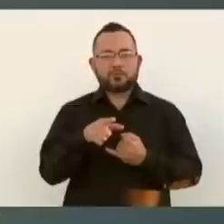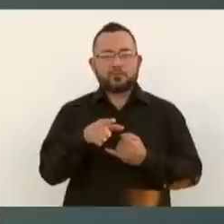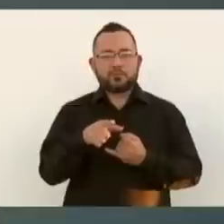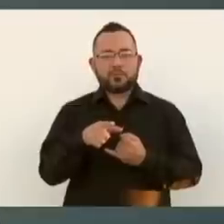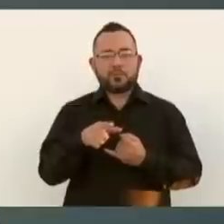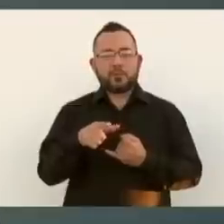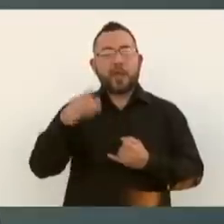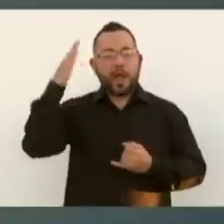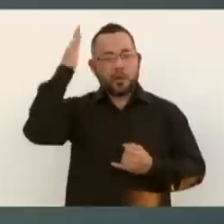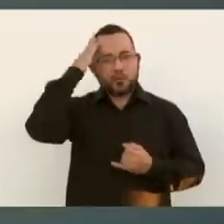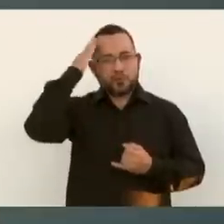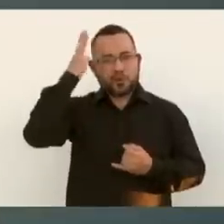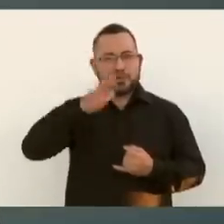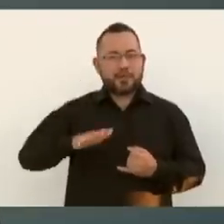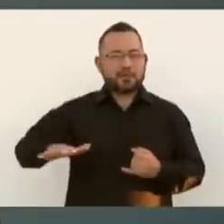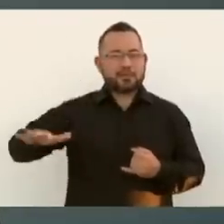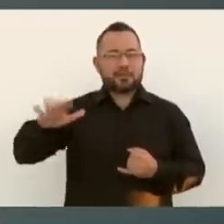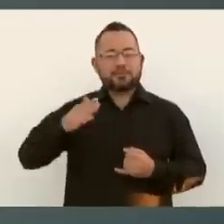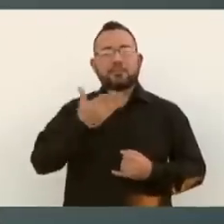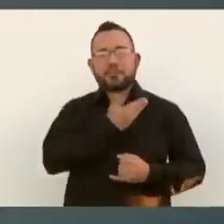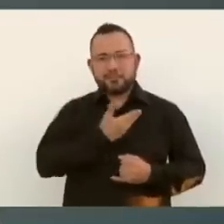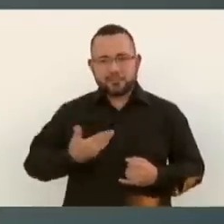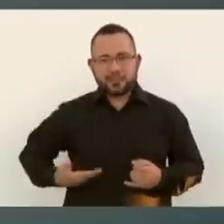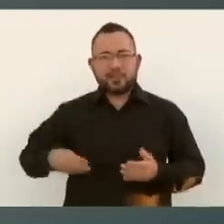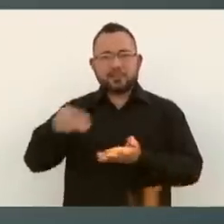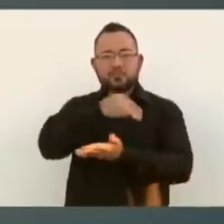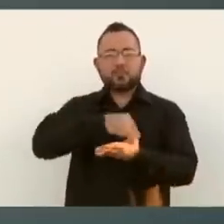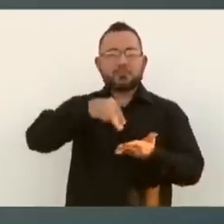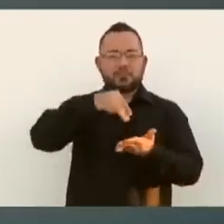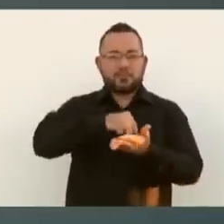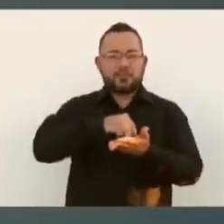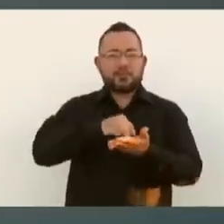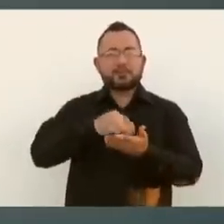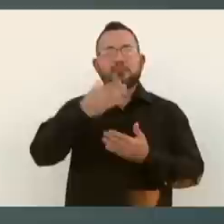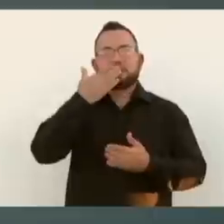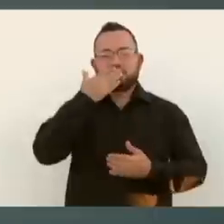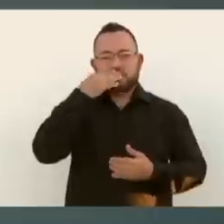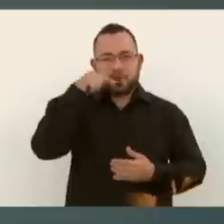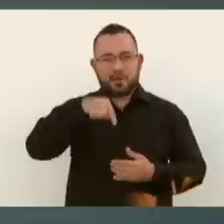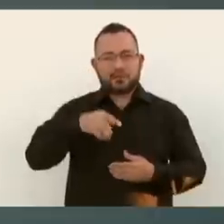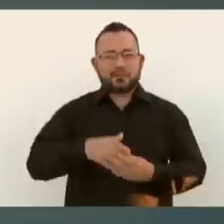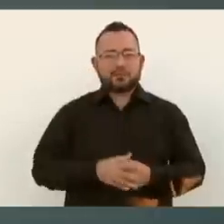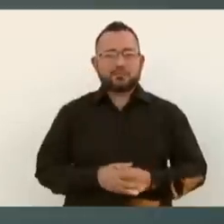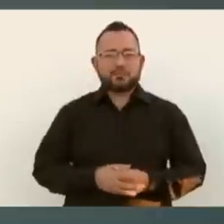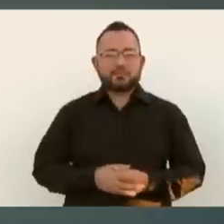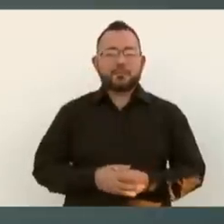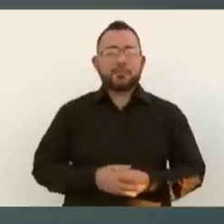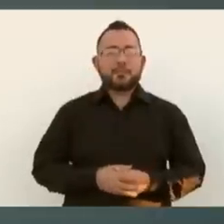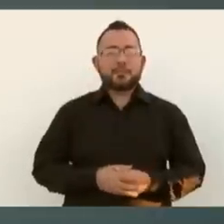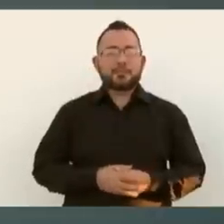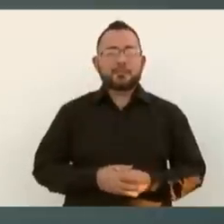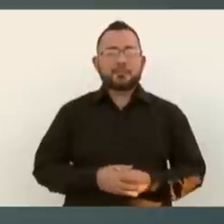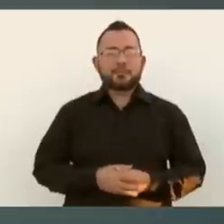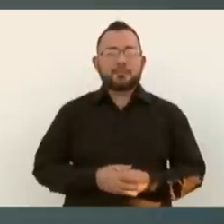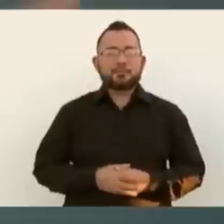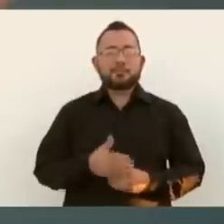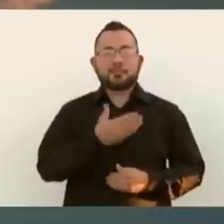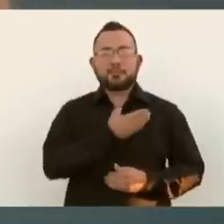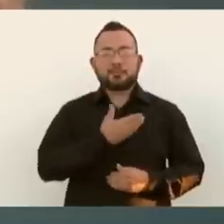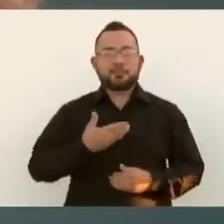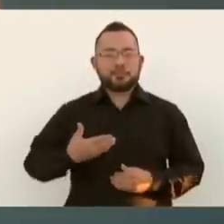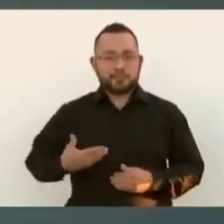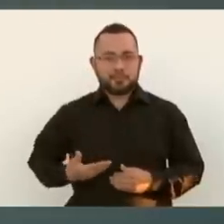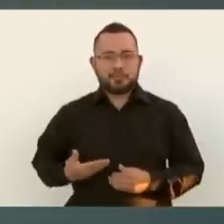presidentas y presidentes municipales de Sonora, la presidenta municipal de NACO, el